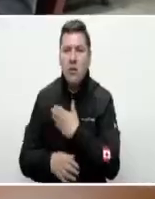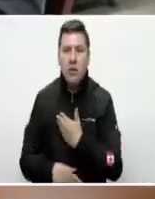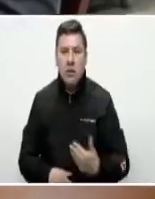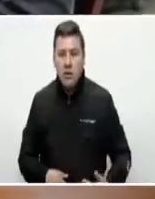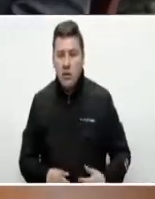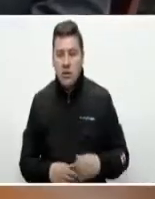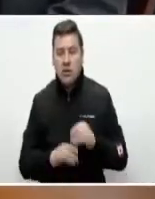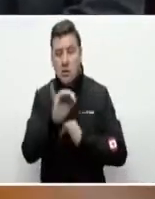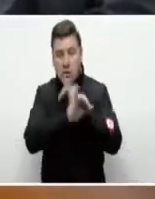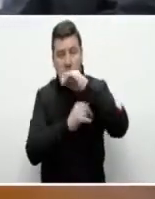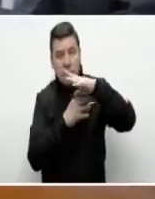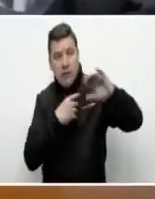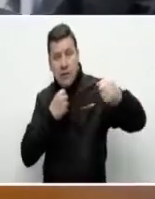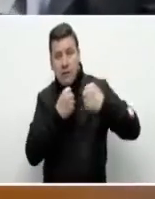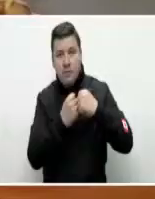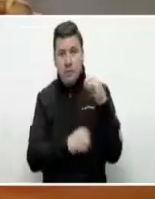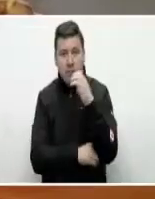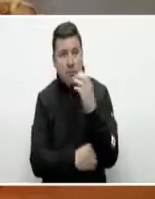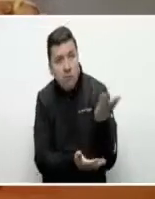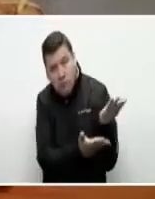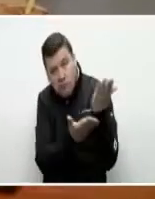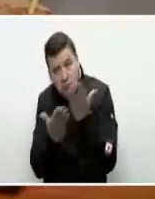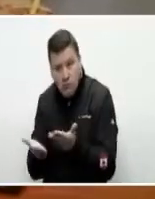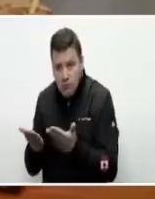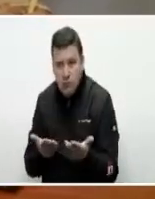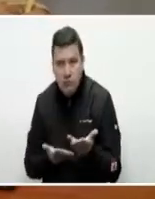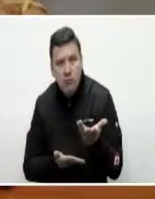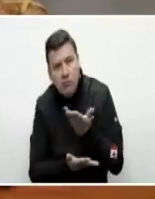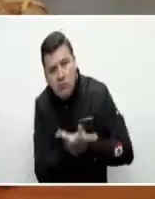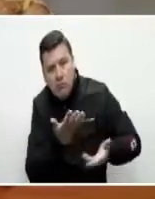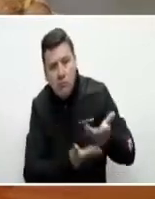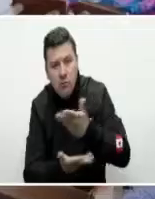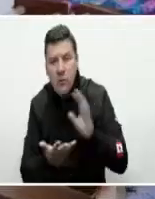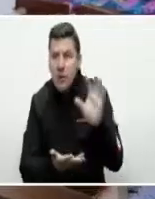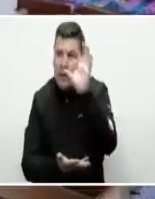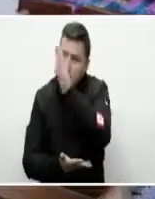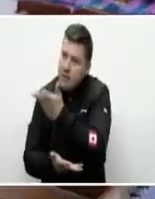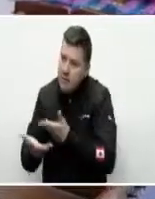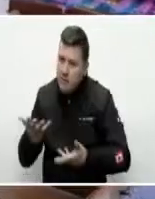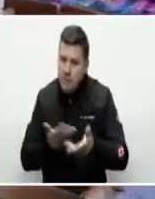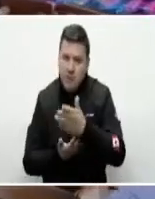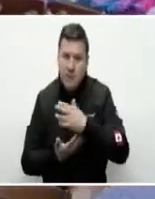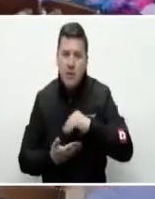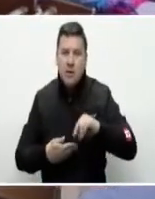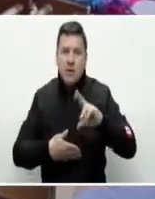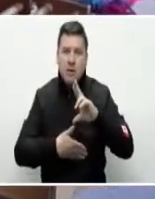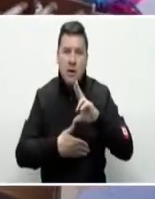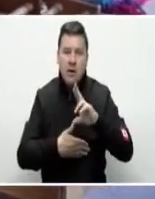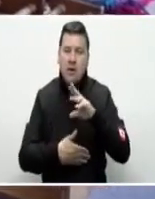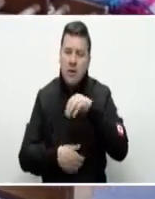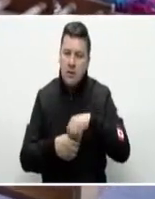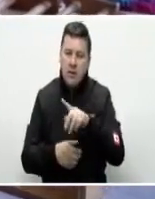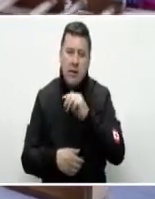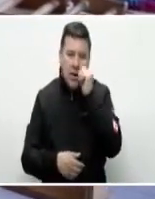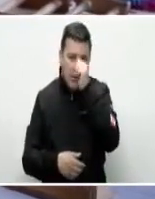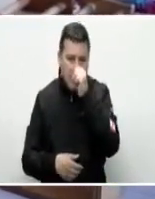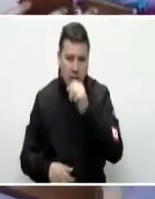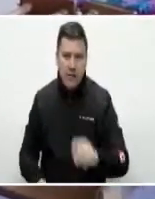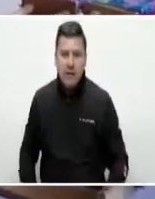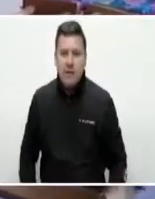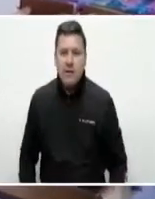de Cooperación Internacional de Colombia han desarrollado intercambios con países del Caribe, Centroamérica, Eurasia y África.